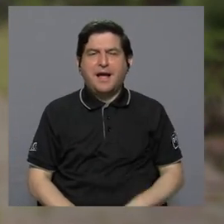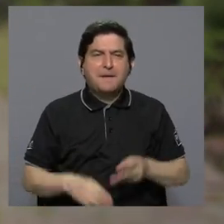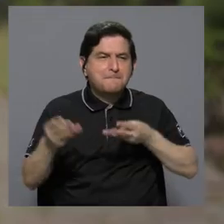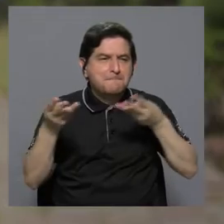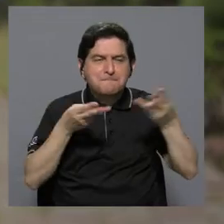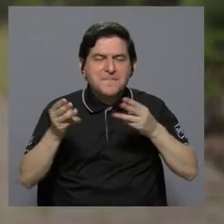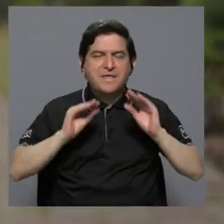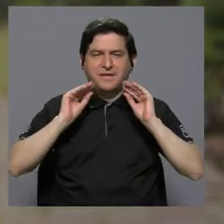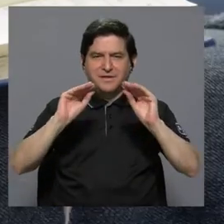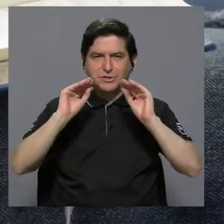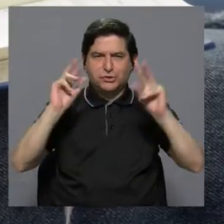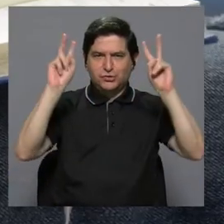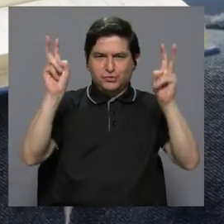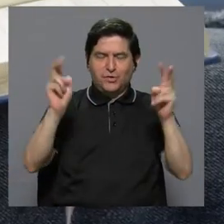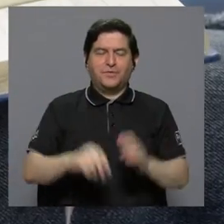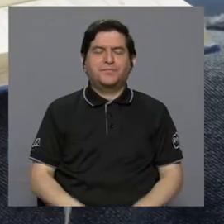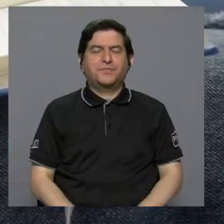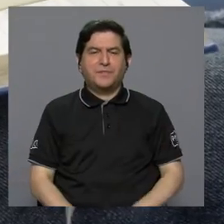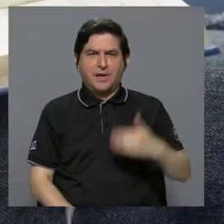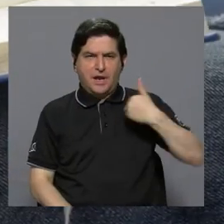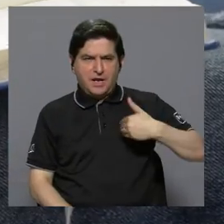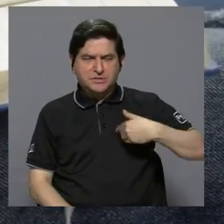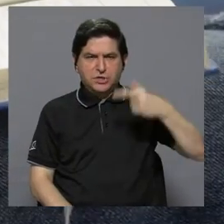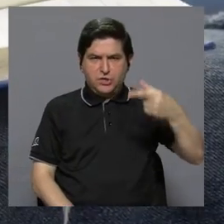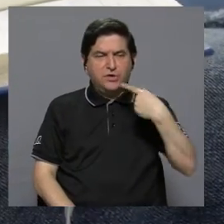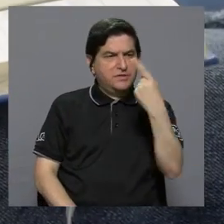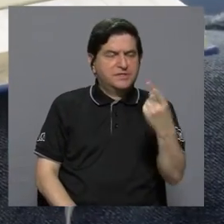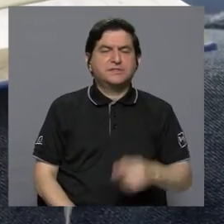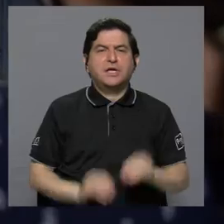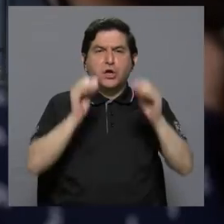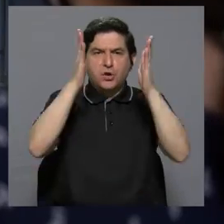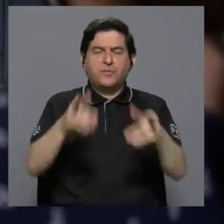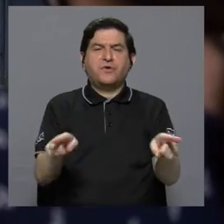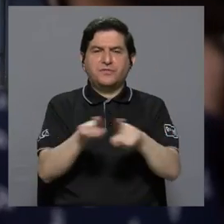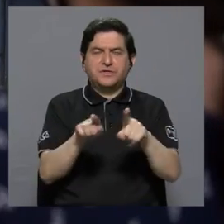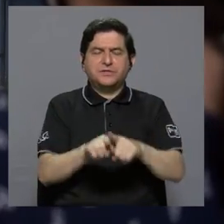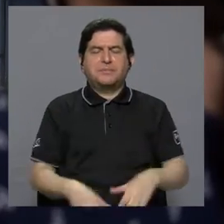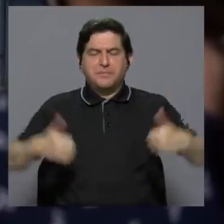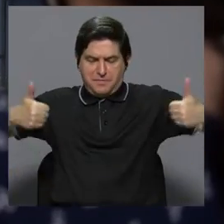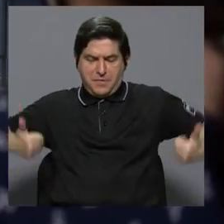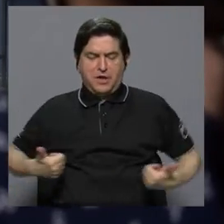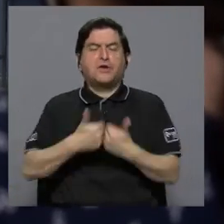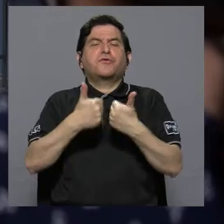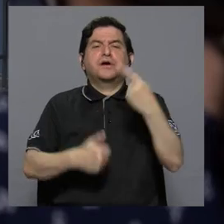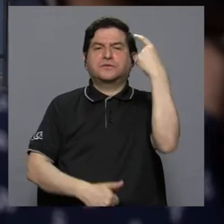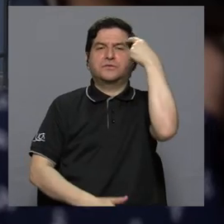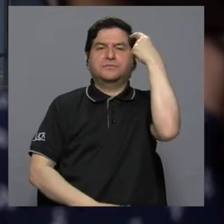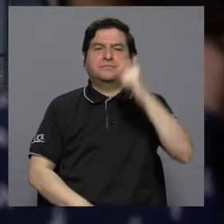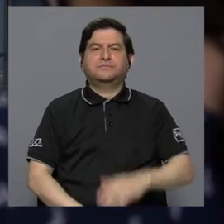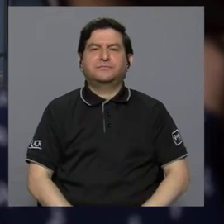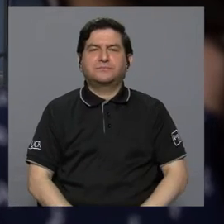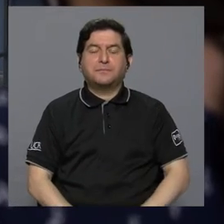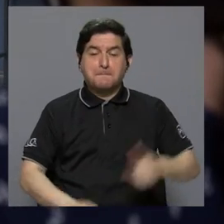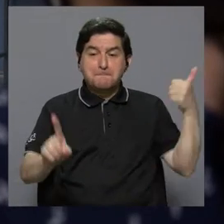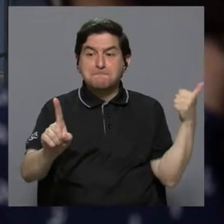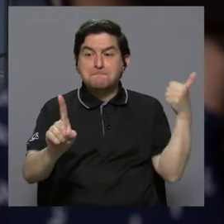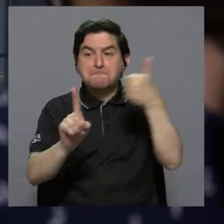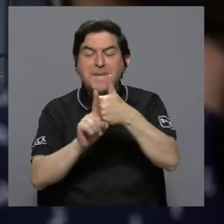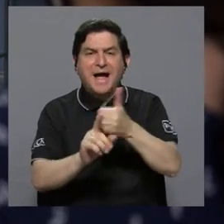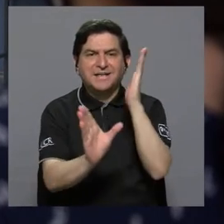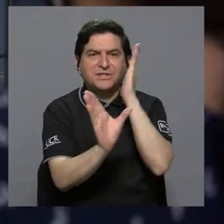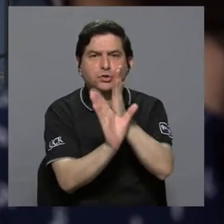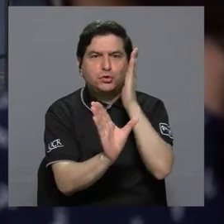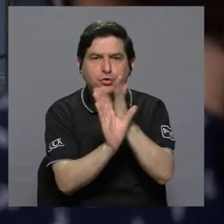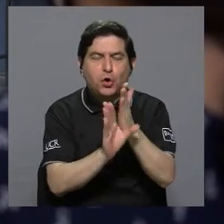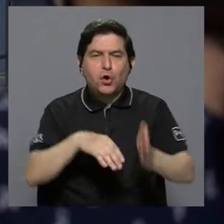mediación pedagógica. Gonzaga apuntó además que los docentes tienen un reto a considerar y es el